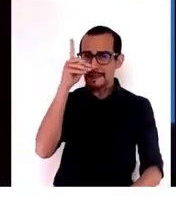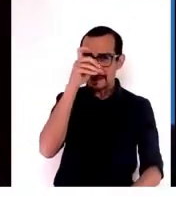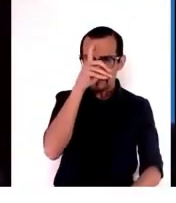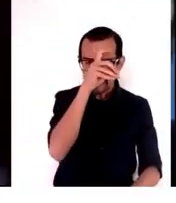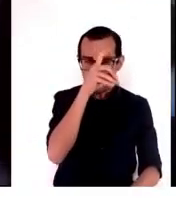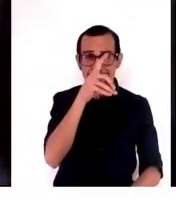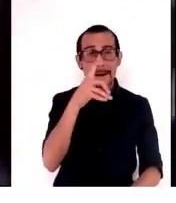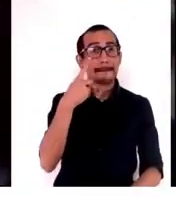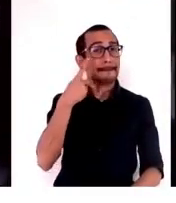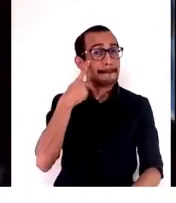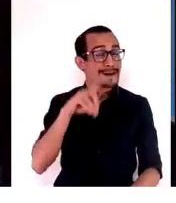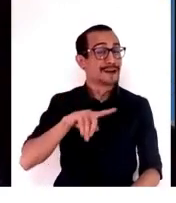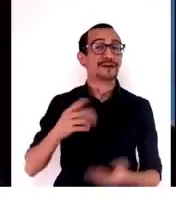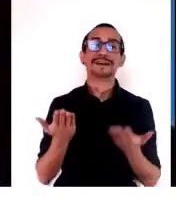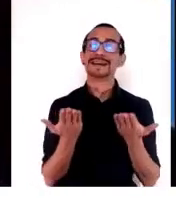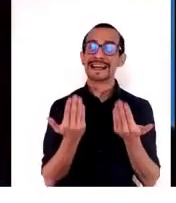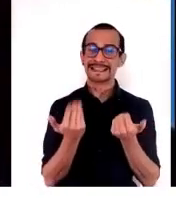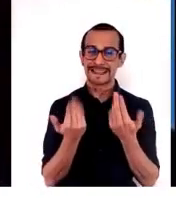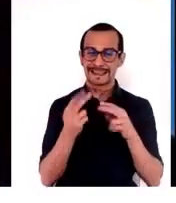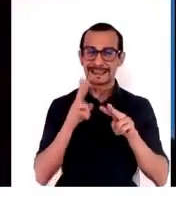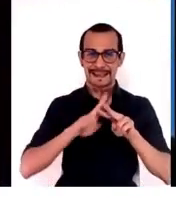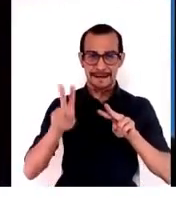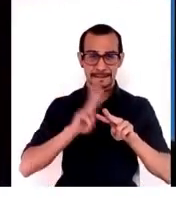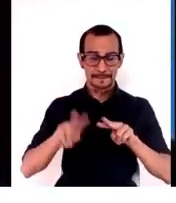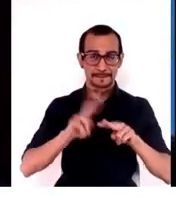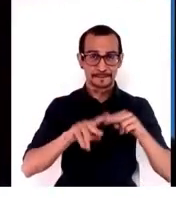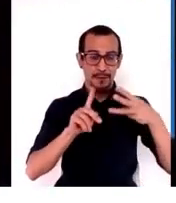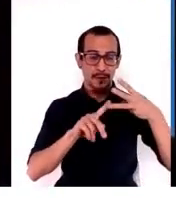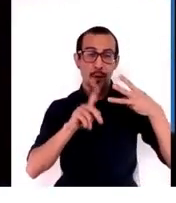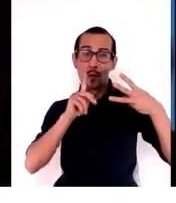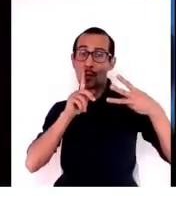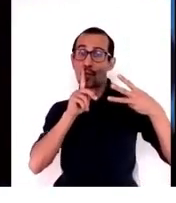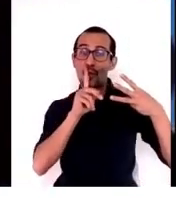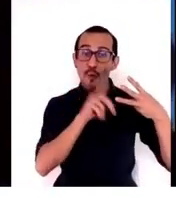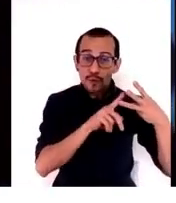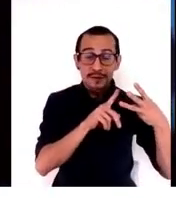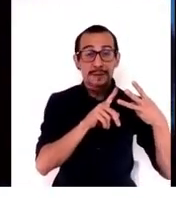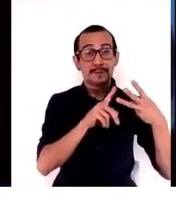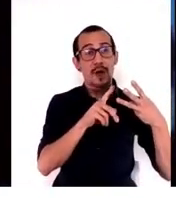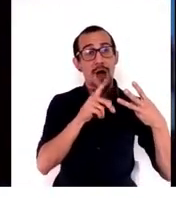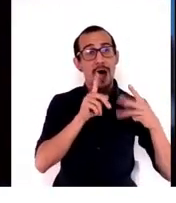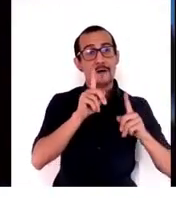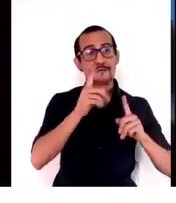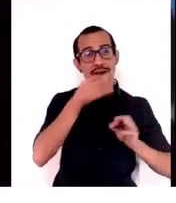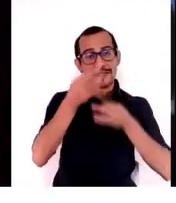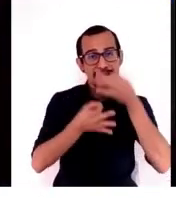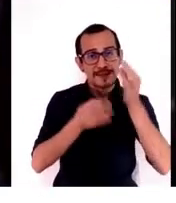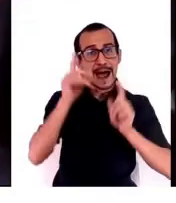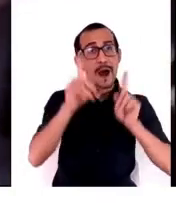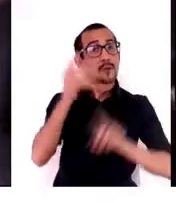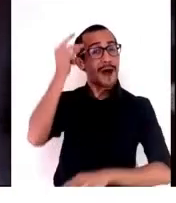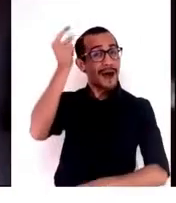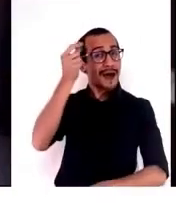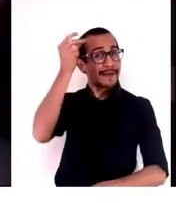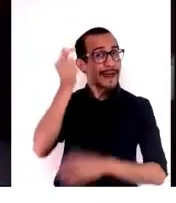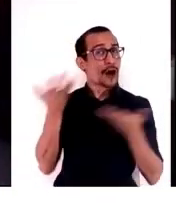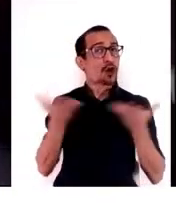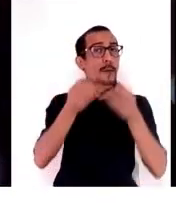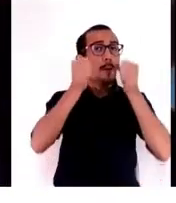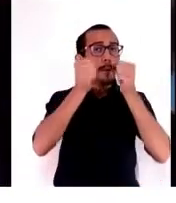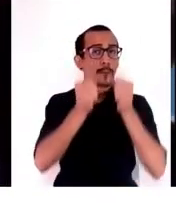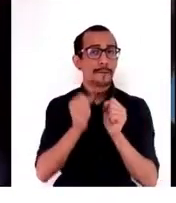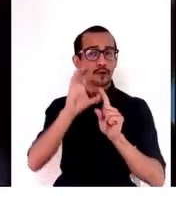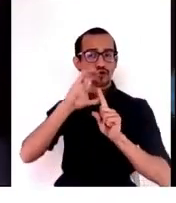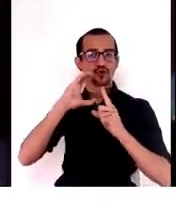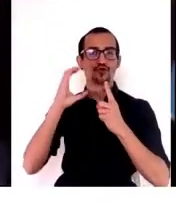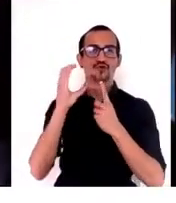pero necesitamos hacerlo. Y al último voy a darle unas ideas cómo podemos utilizar